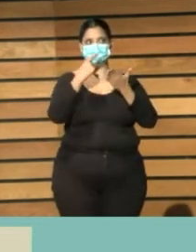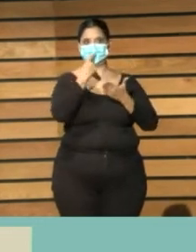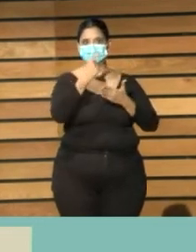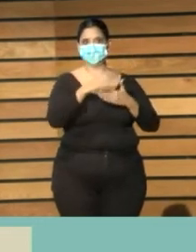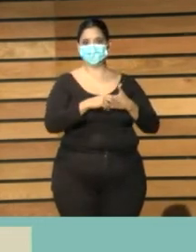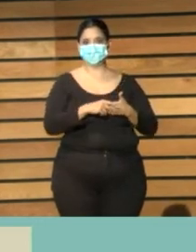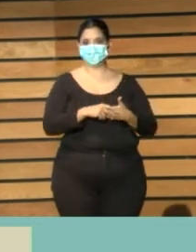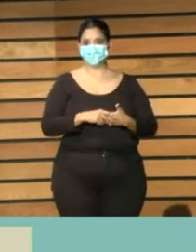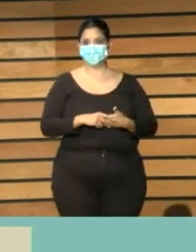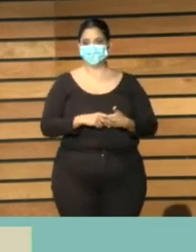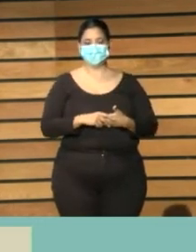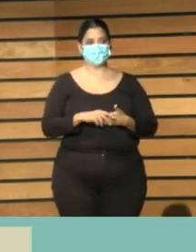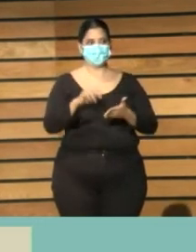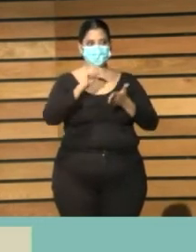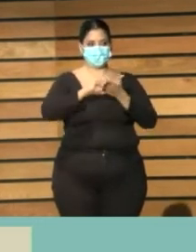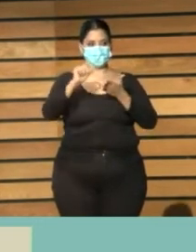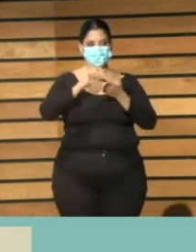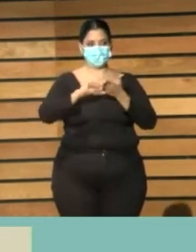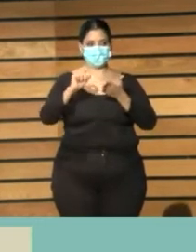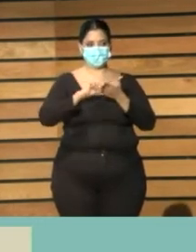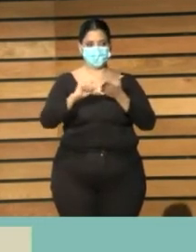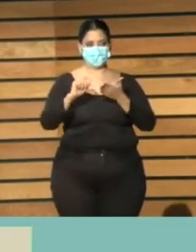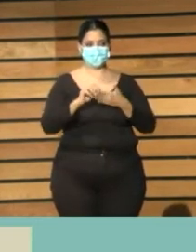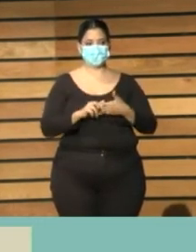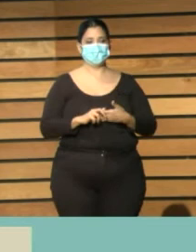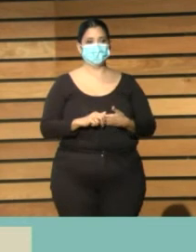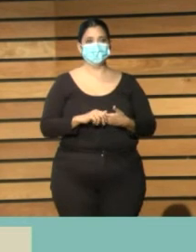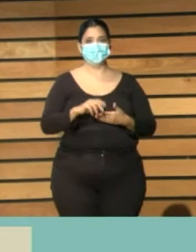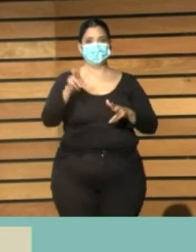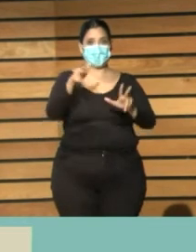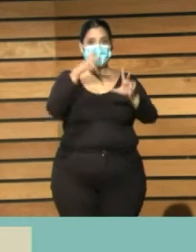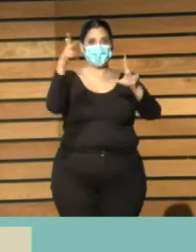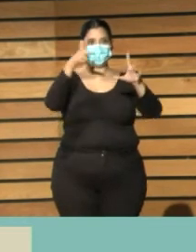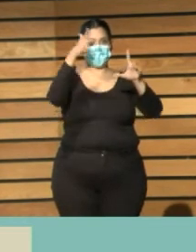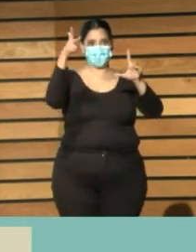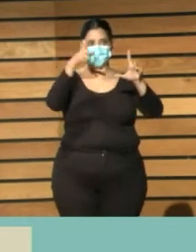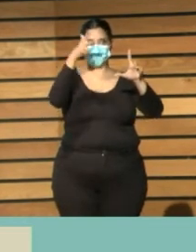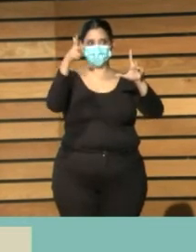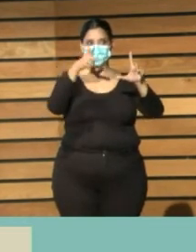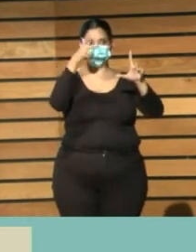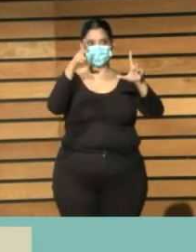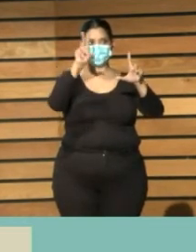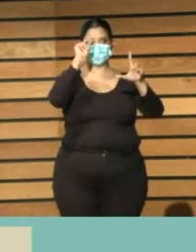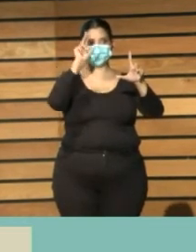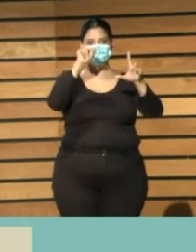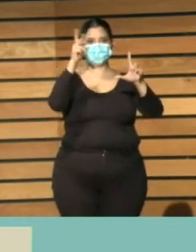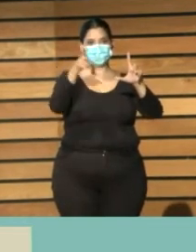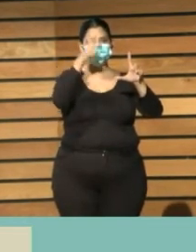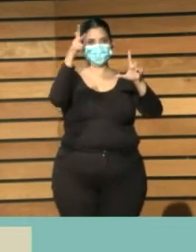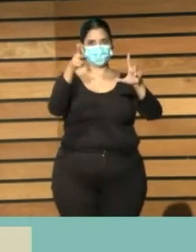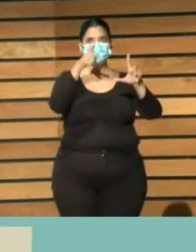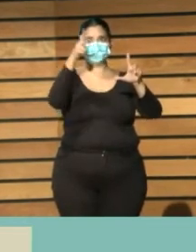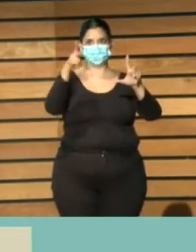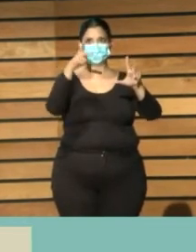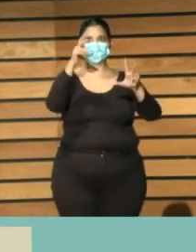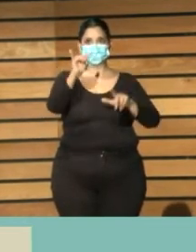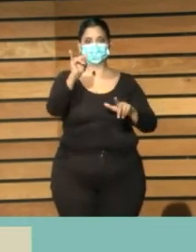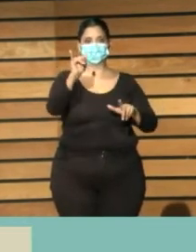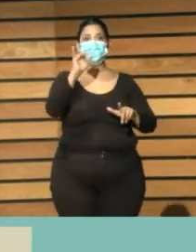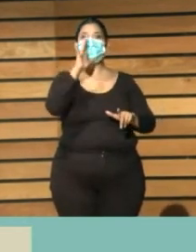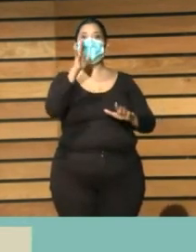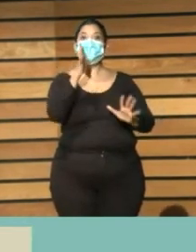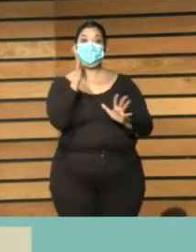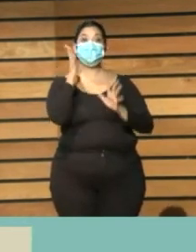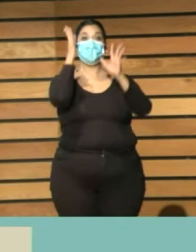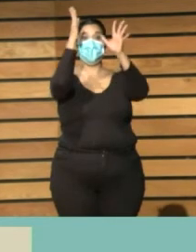sí, sí, sí ya nosotros ya tomamos nota tomamos nota queda grabado esto está grabado para que dentro de